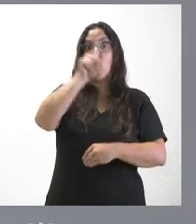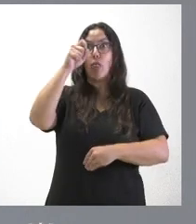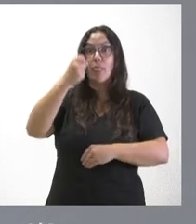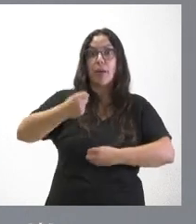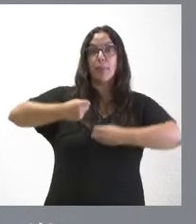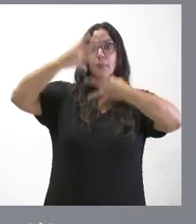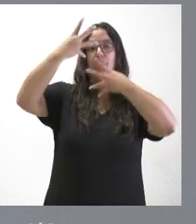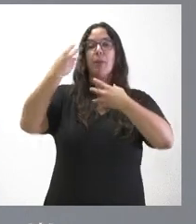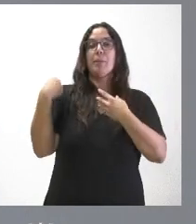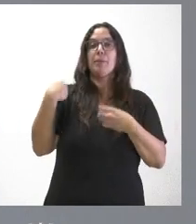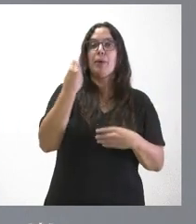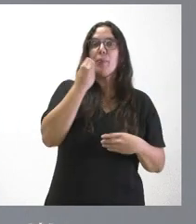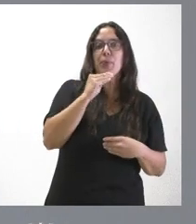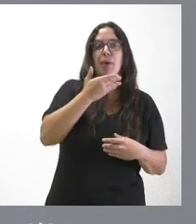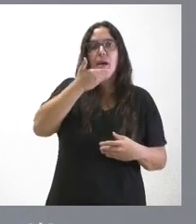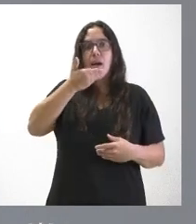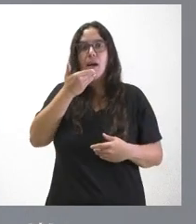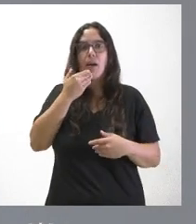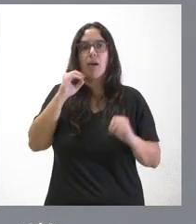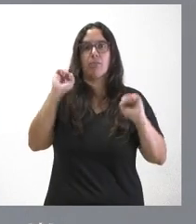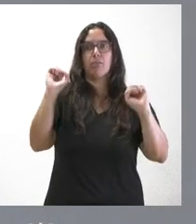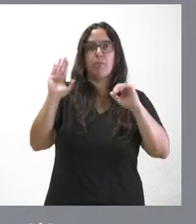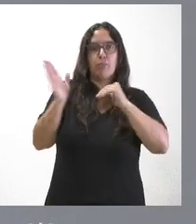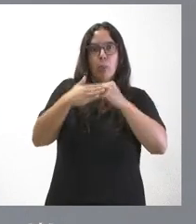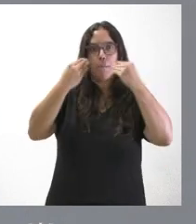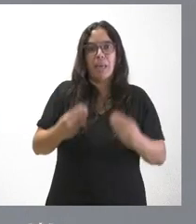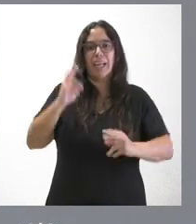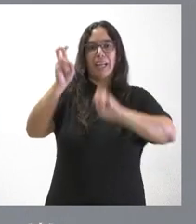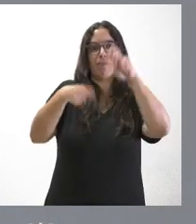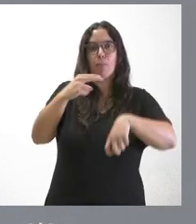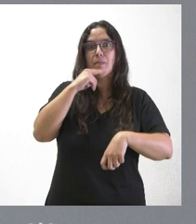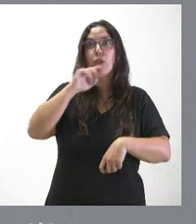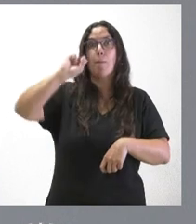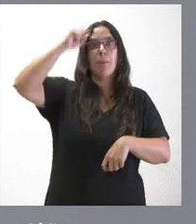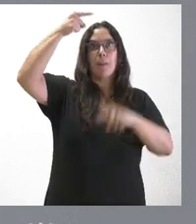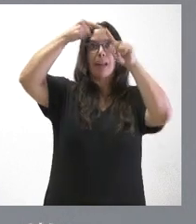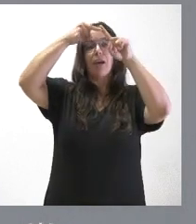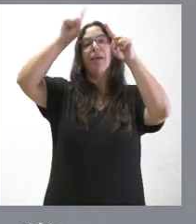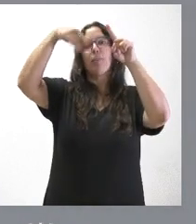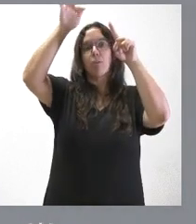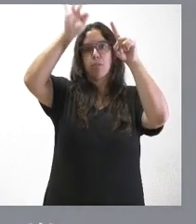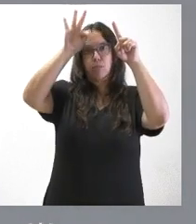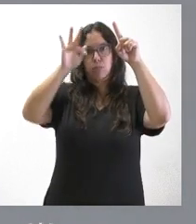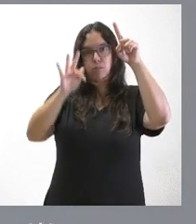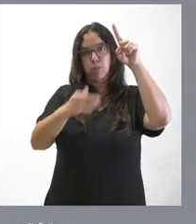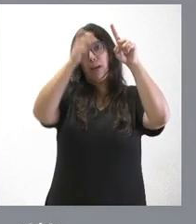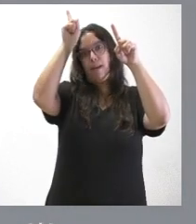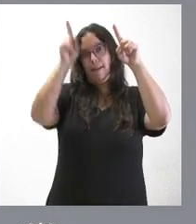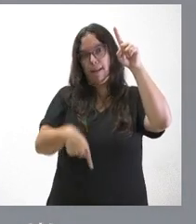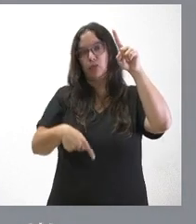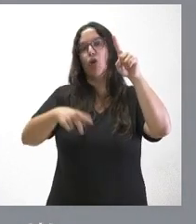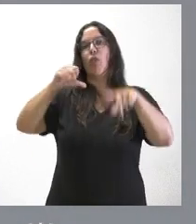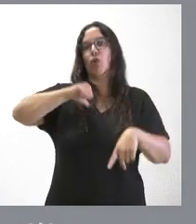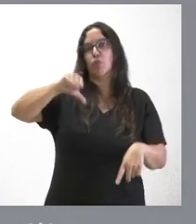tanto la climatización como la reforma integral de los baños, comenzando con la planta superior y luego se irá, aproximadamente, en el resto de las plantas de